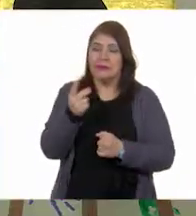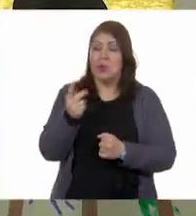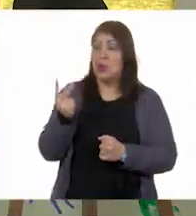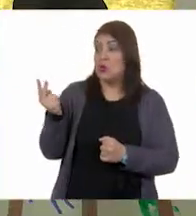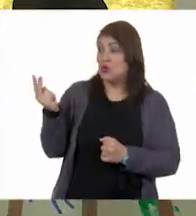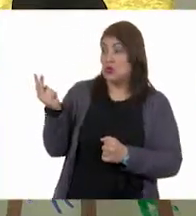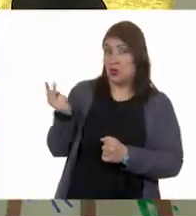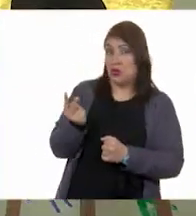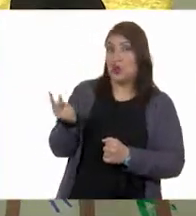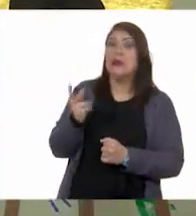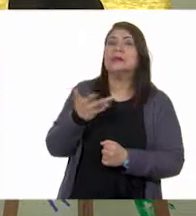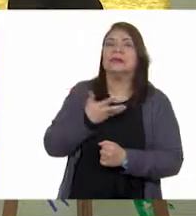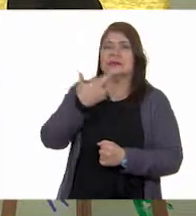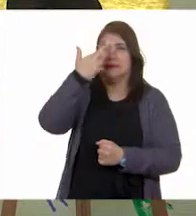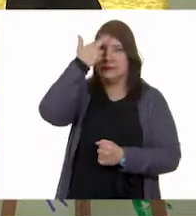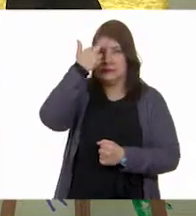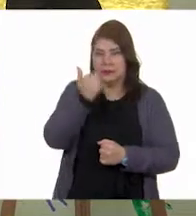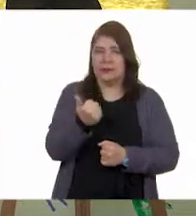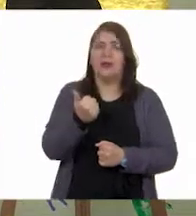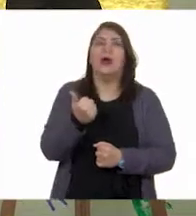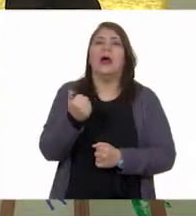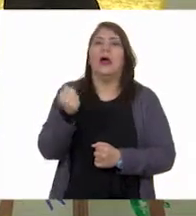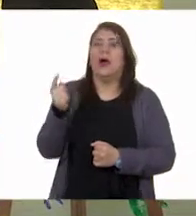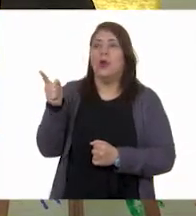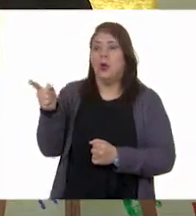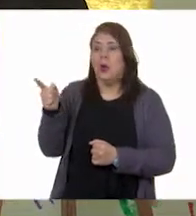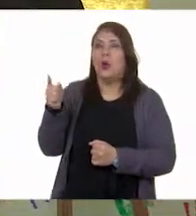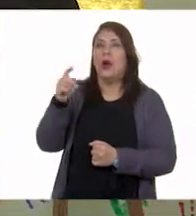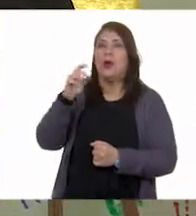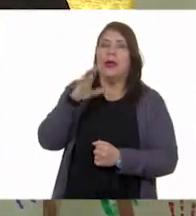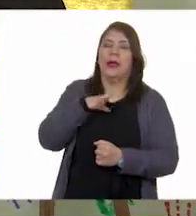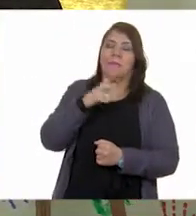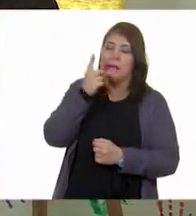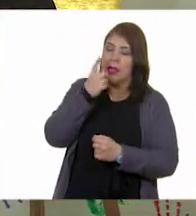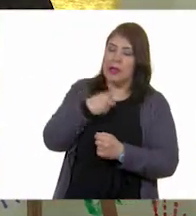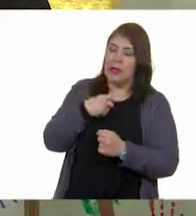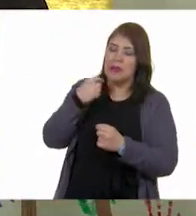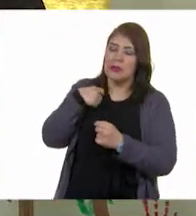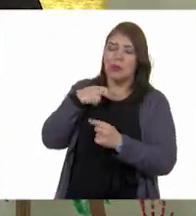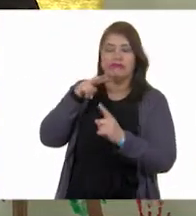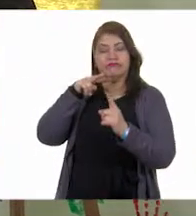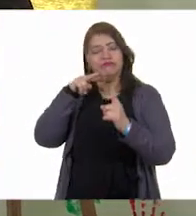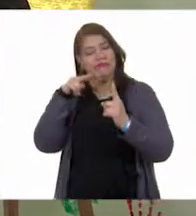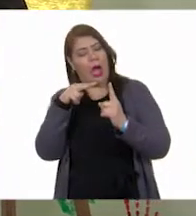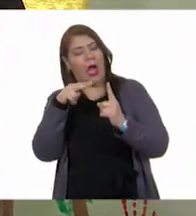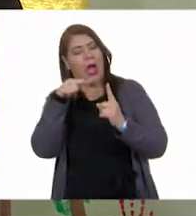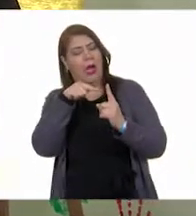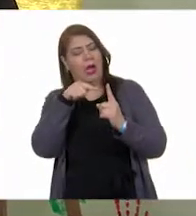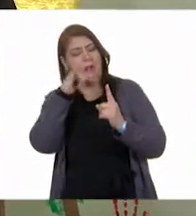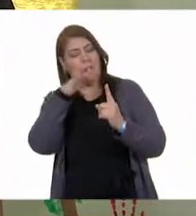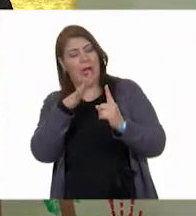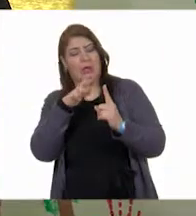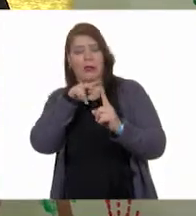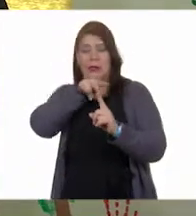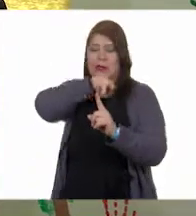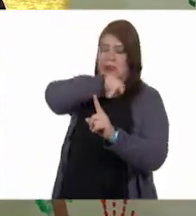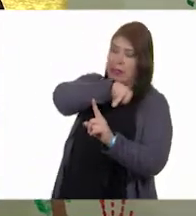tienen la razón. Cada uno mencionó la imagen que logran ver desde su lugar. ¡Ah! En el que están,